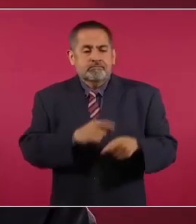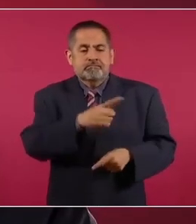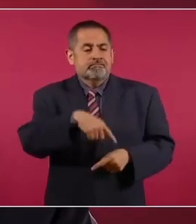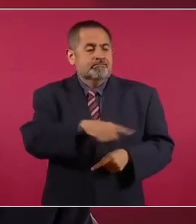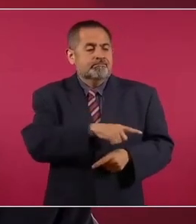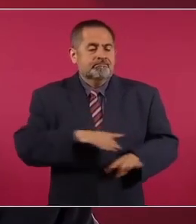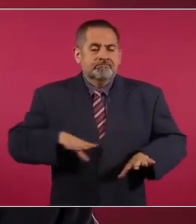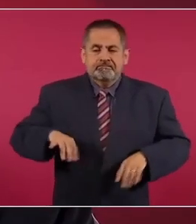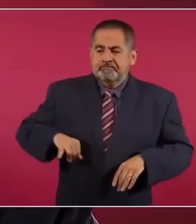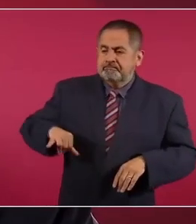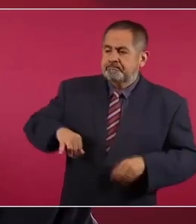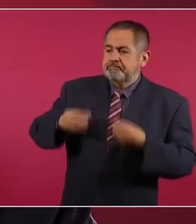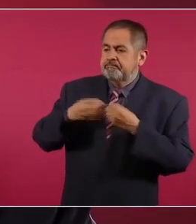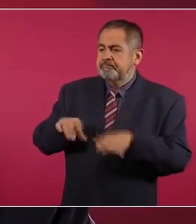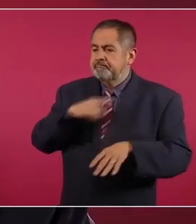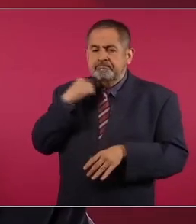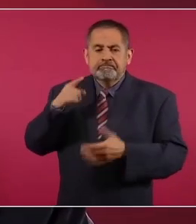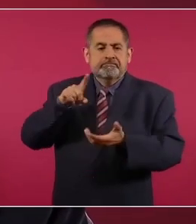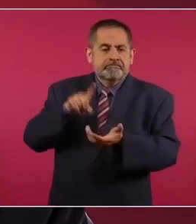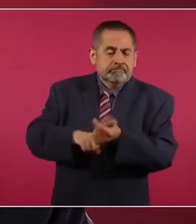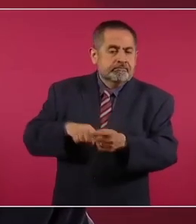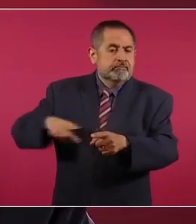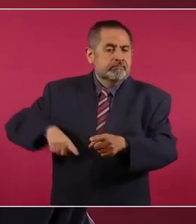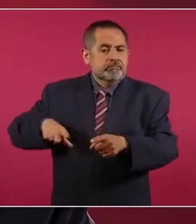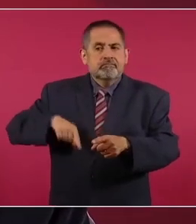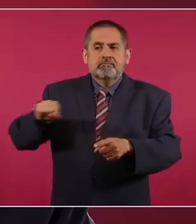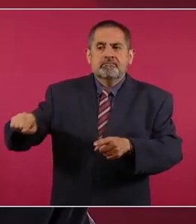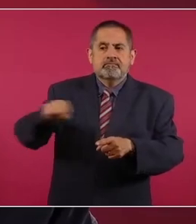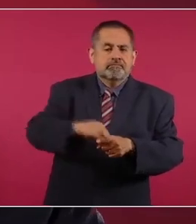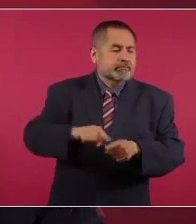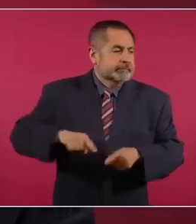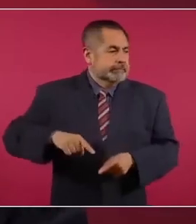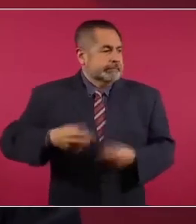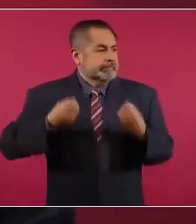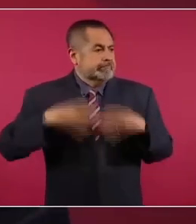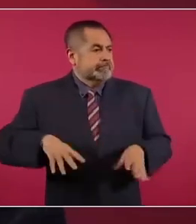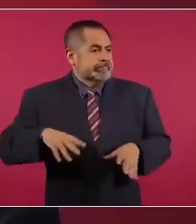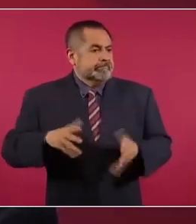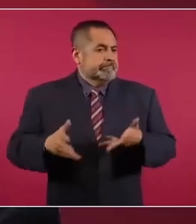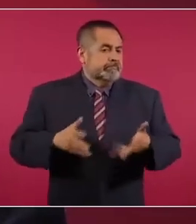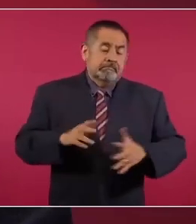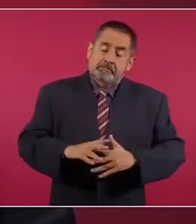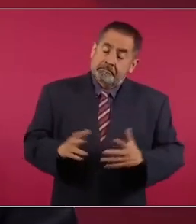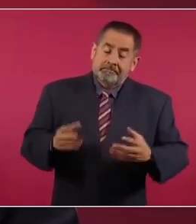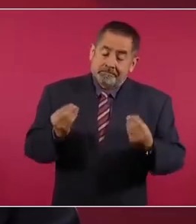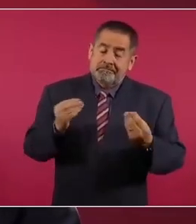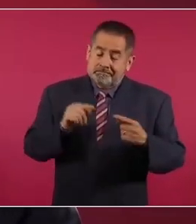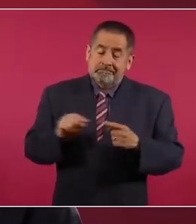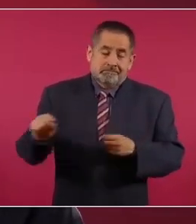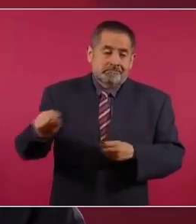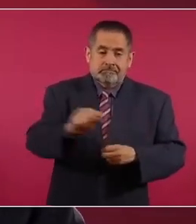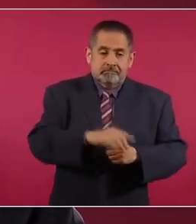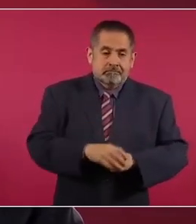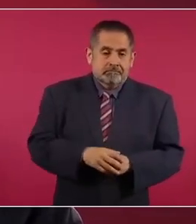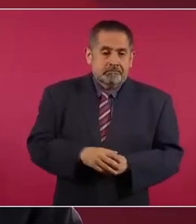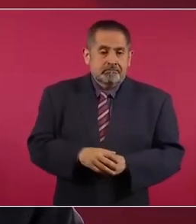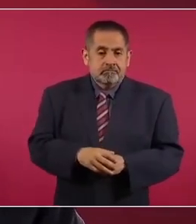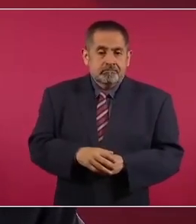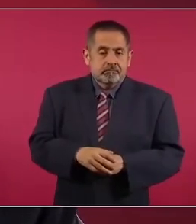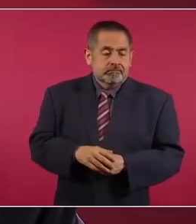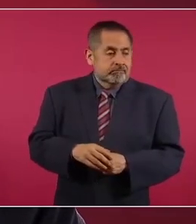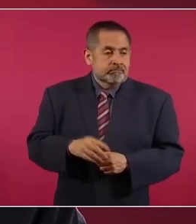al interior del gobierno y afuera del